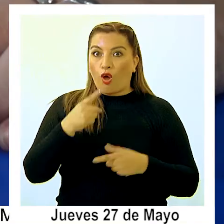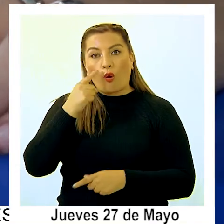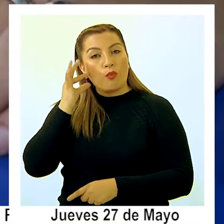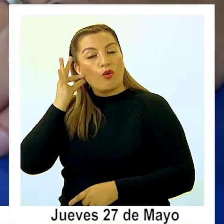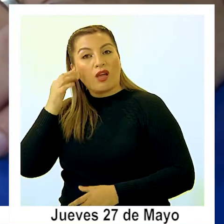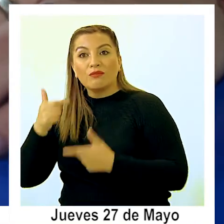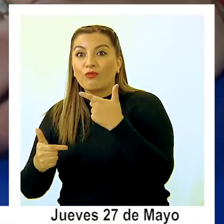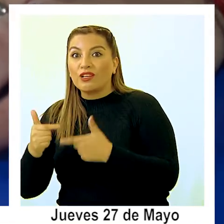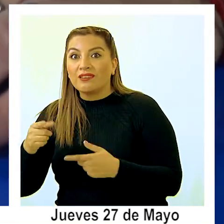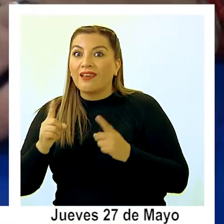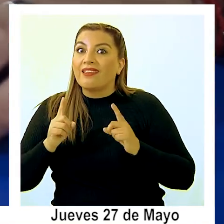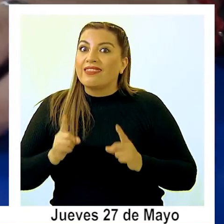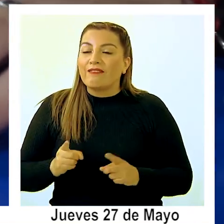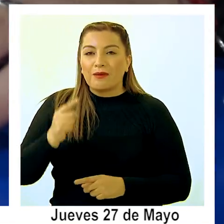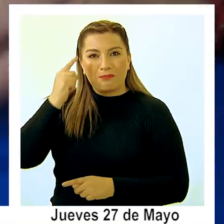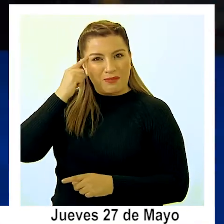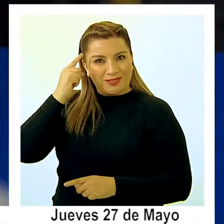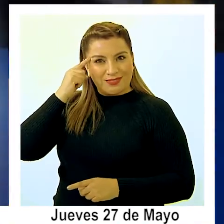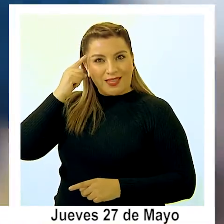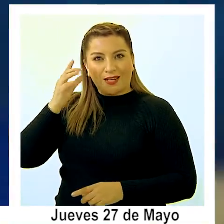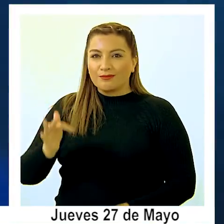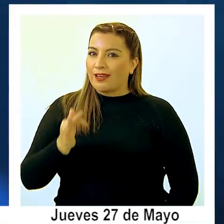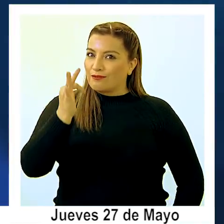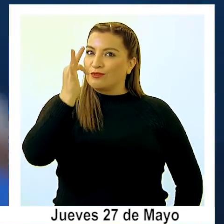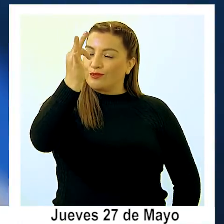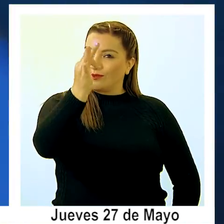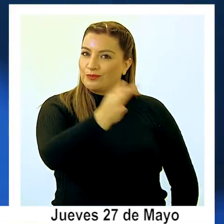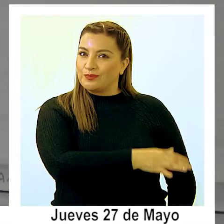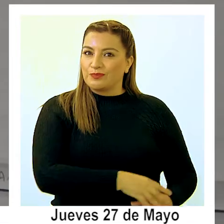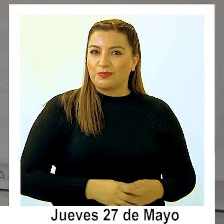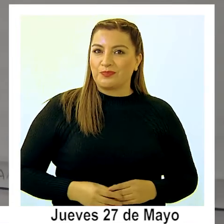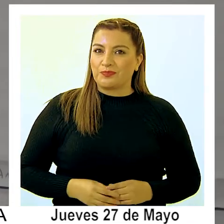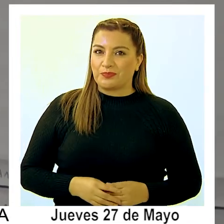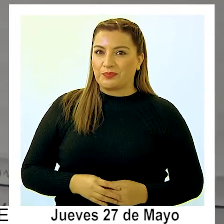políticos deberán tener en cuenta en el futuro.